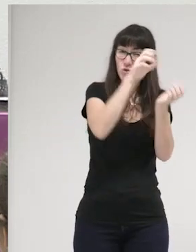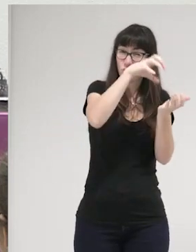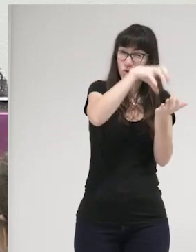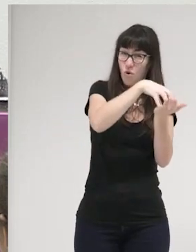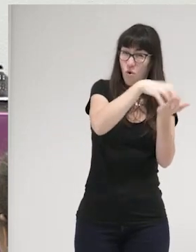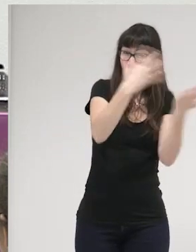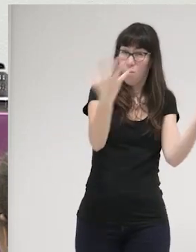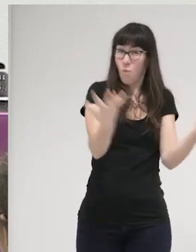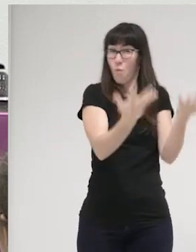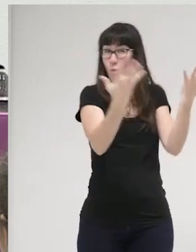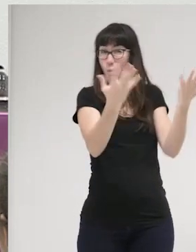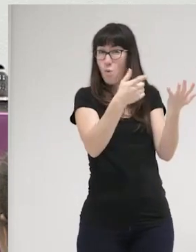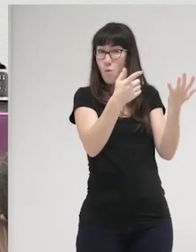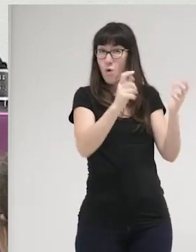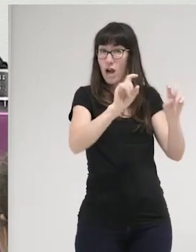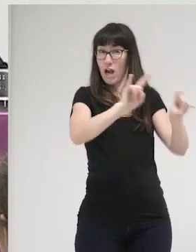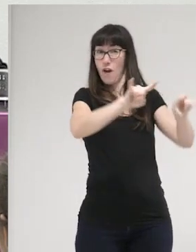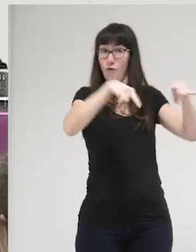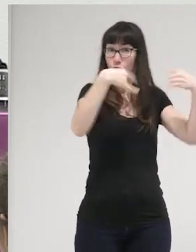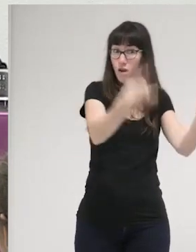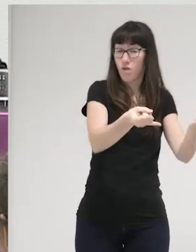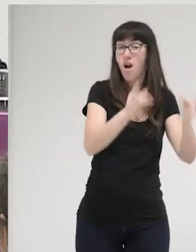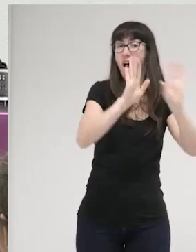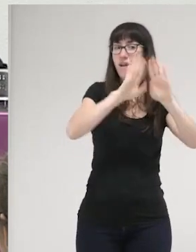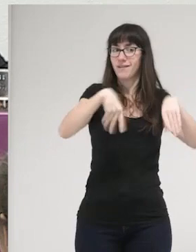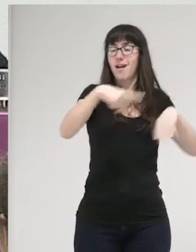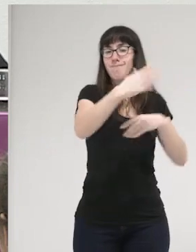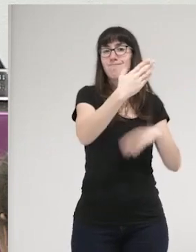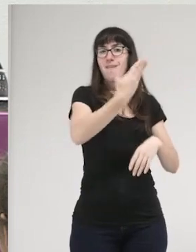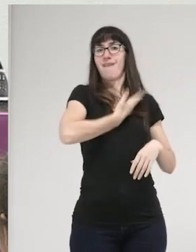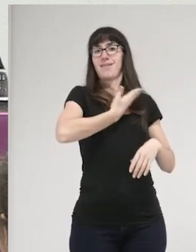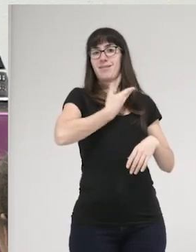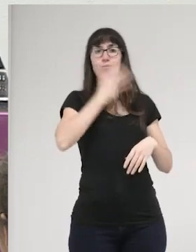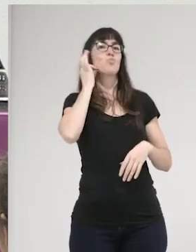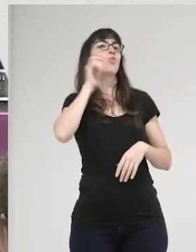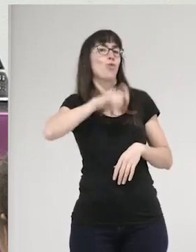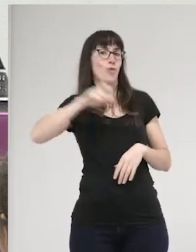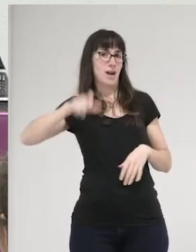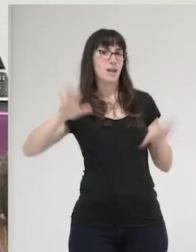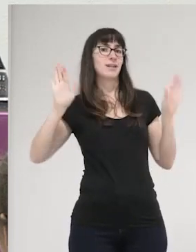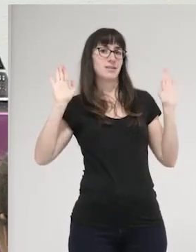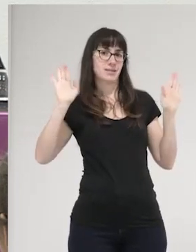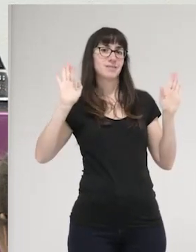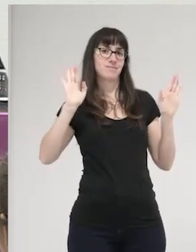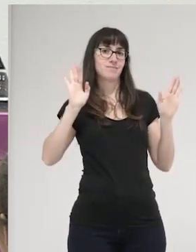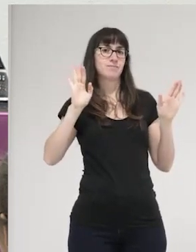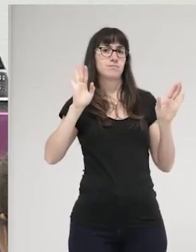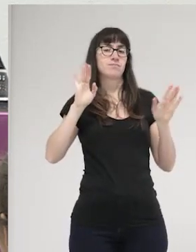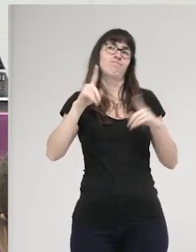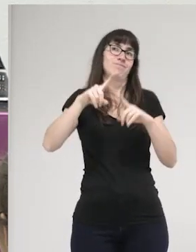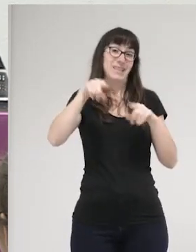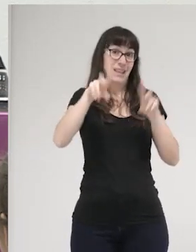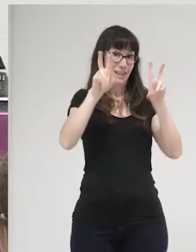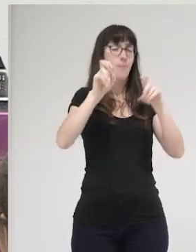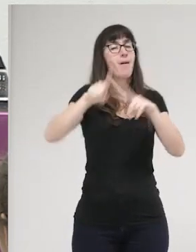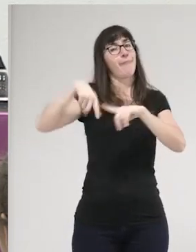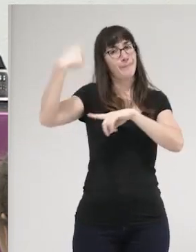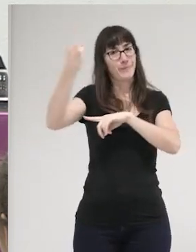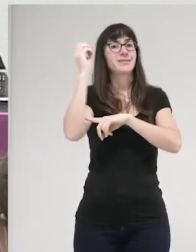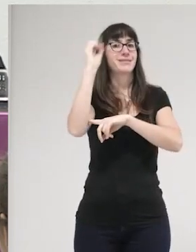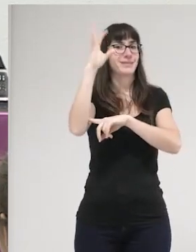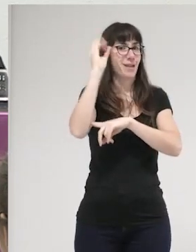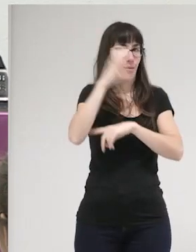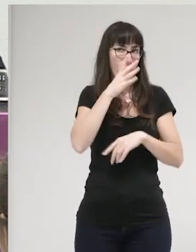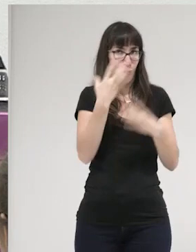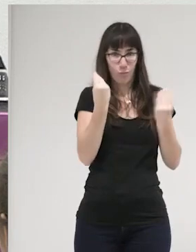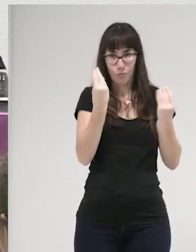punitivista creo que se está volviendo contra las mujeres. Esto daría lugar para otra charla porque tiene muchos aspectos.